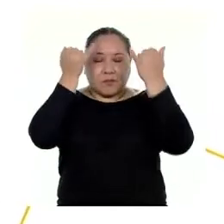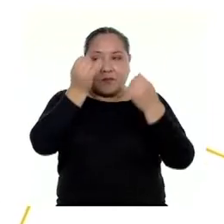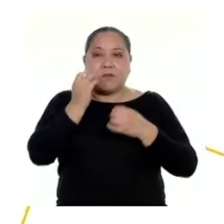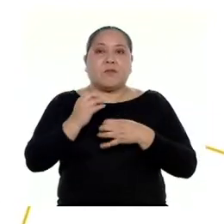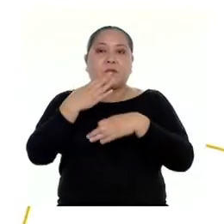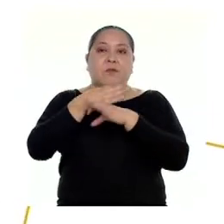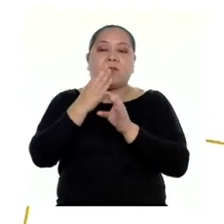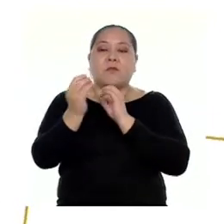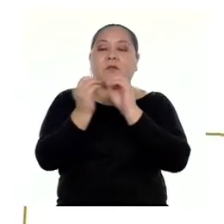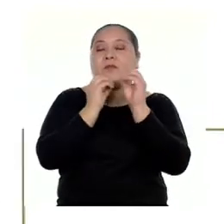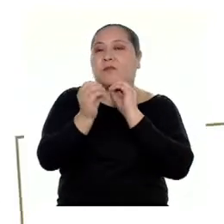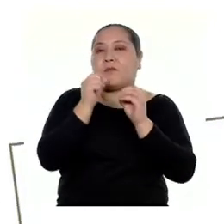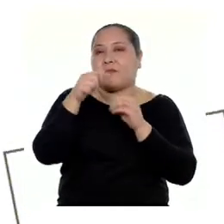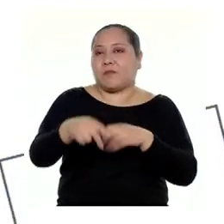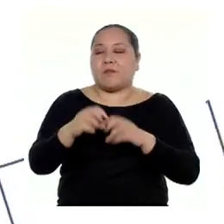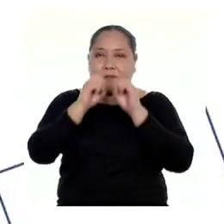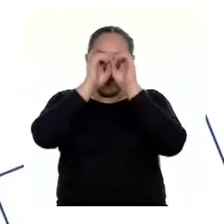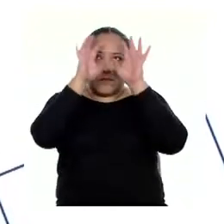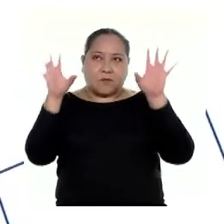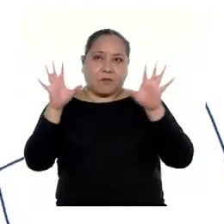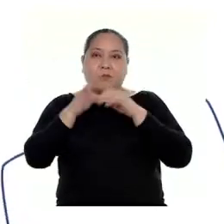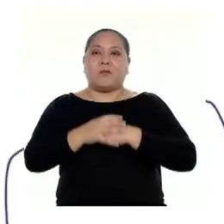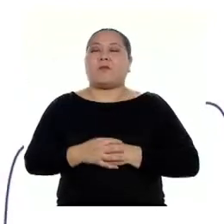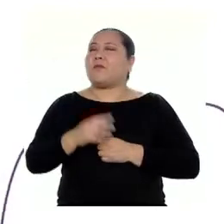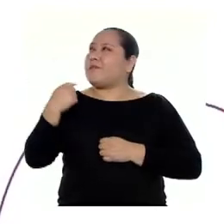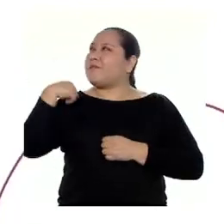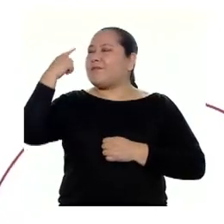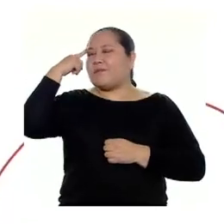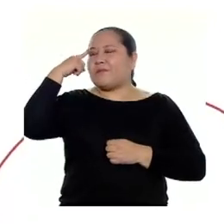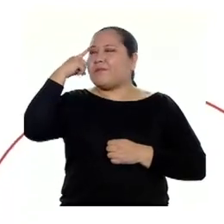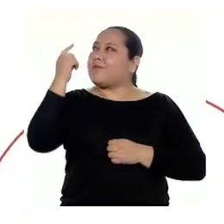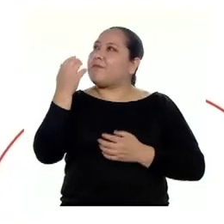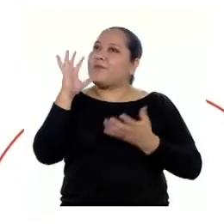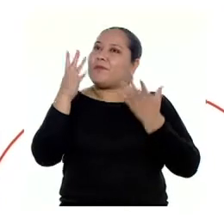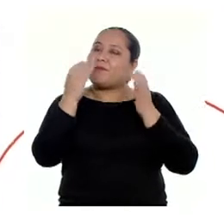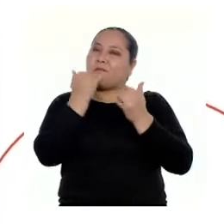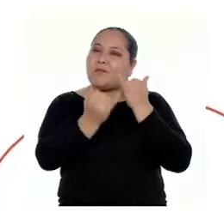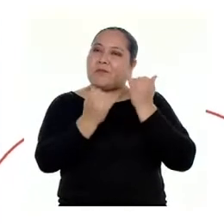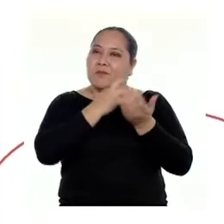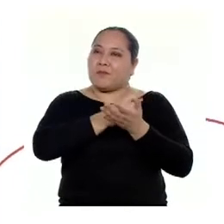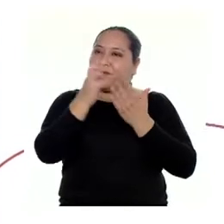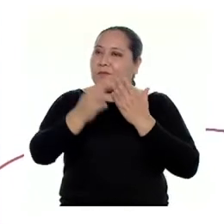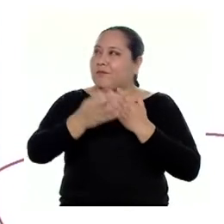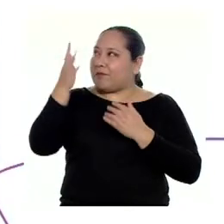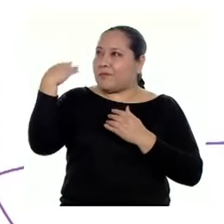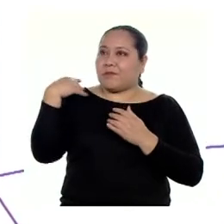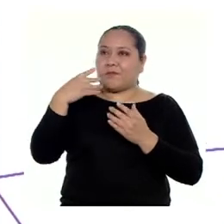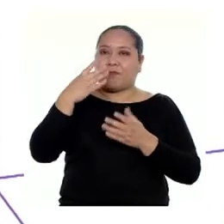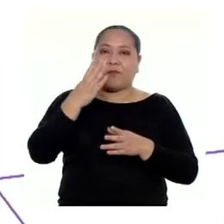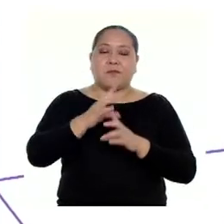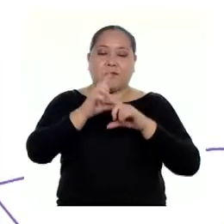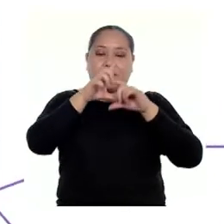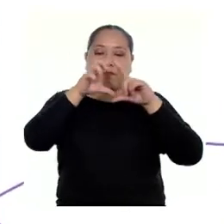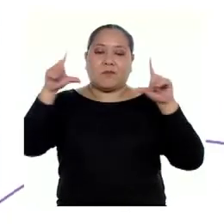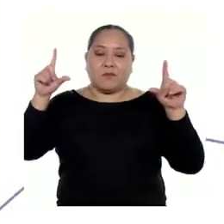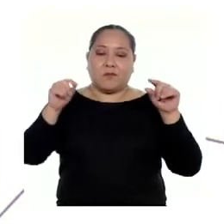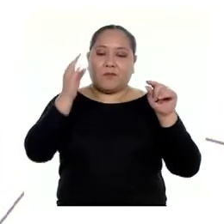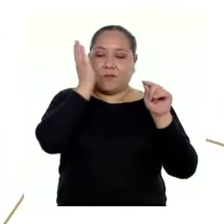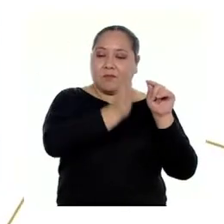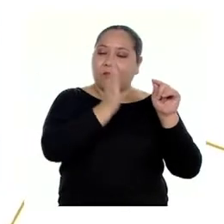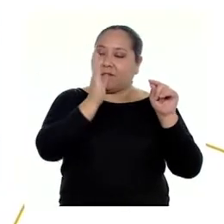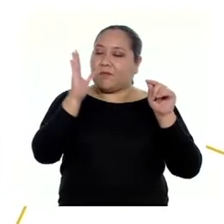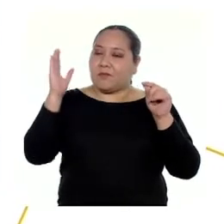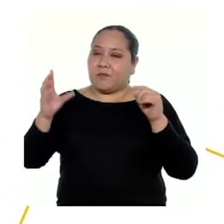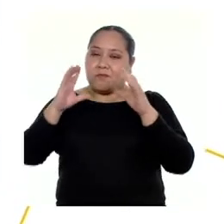estrategias de solución de forma más clara. Suena como lo que hicimos en el último programa, cuando partimos rectángulos o círculos en